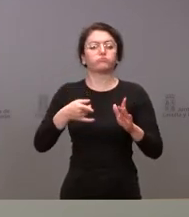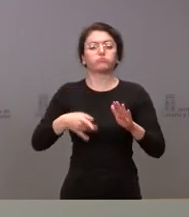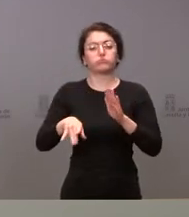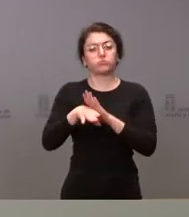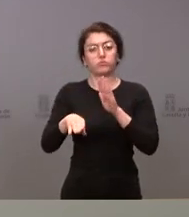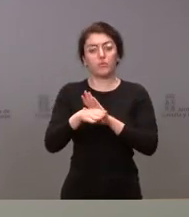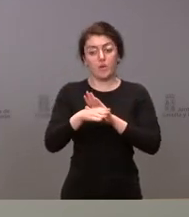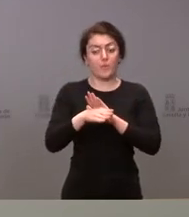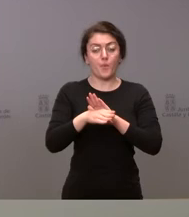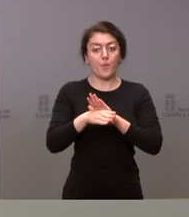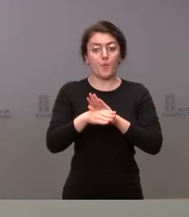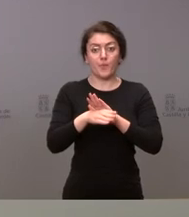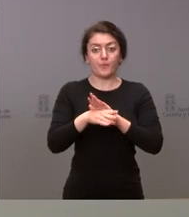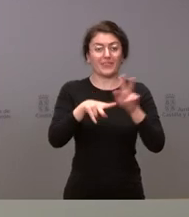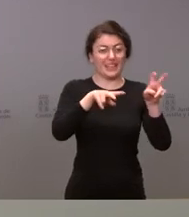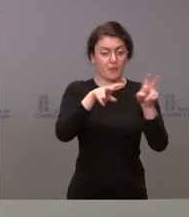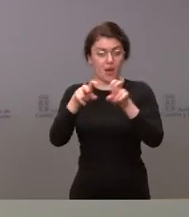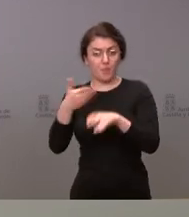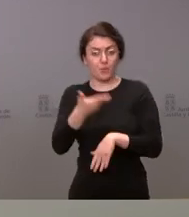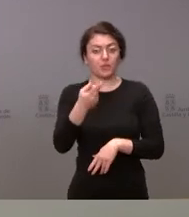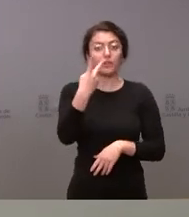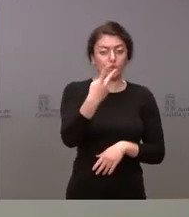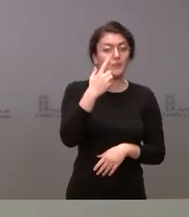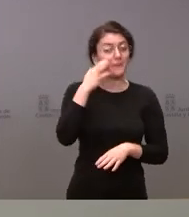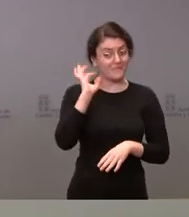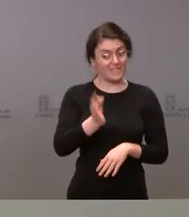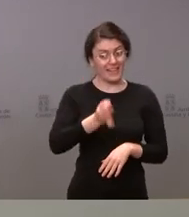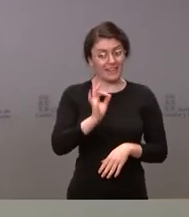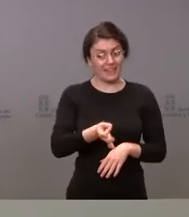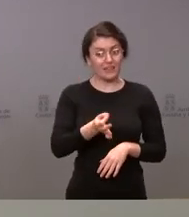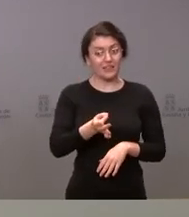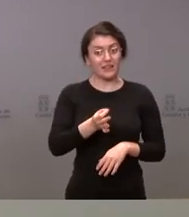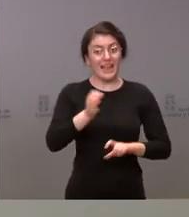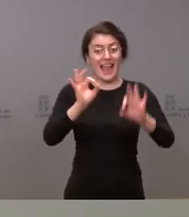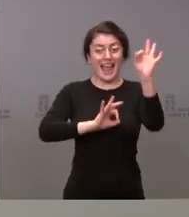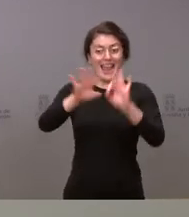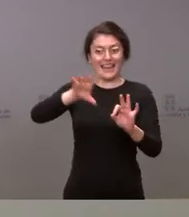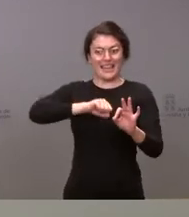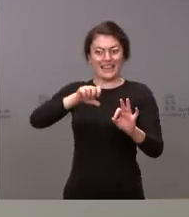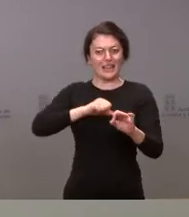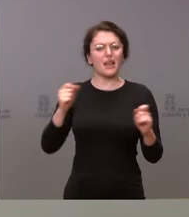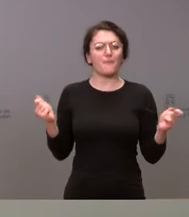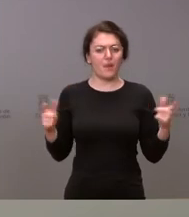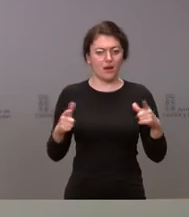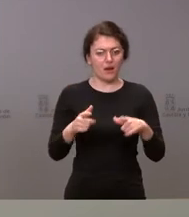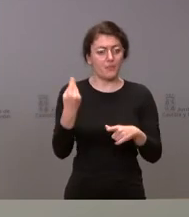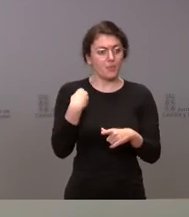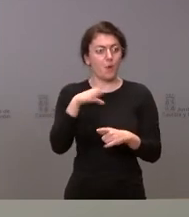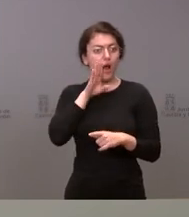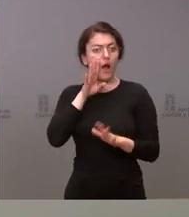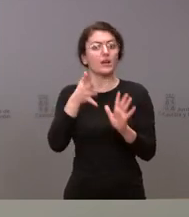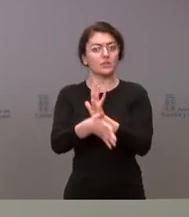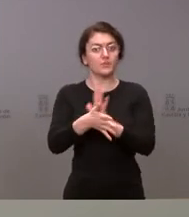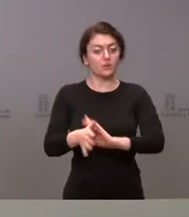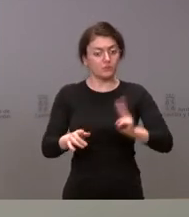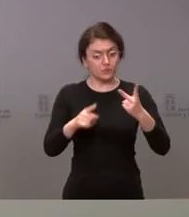elementos a seguir. En primer lugar que es verdad que la incidencia de la pandemia está bajando de una forma muy clara como les he detallado y en segundo